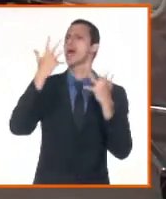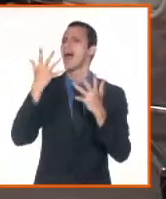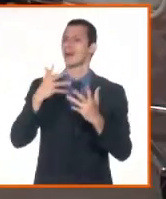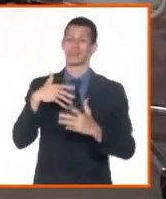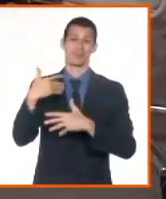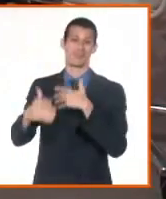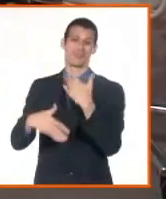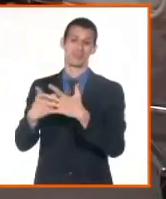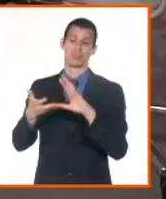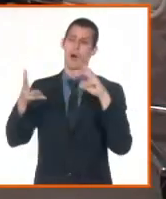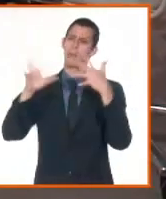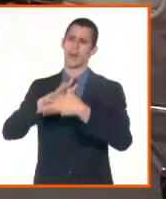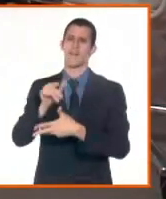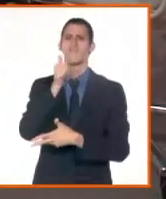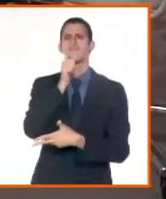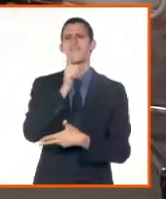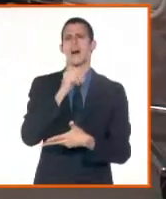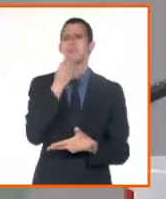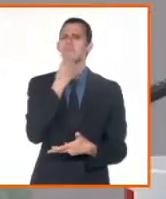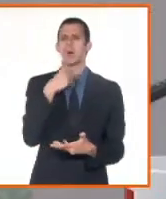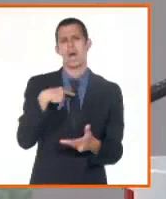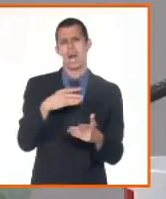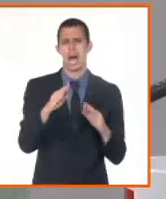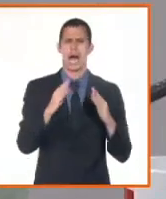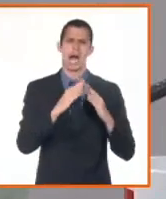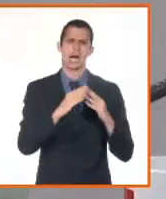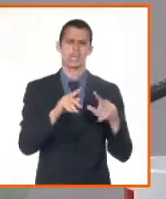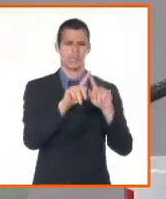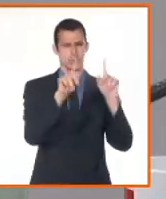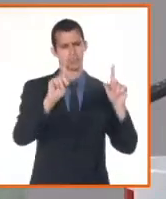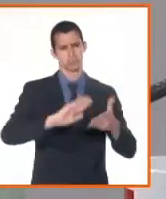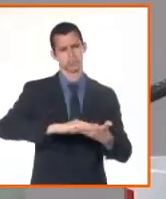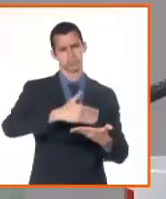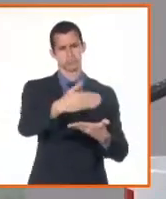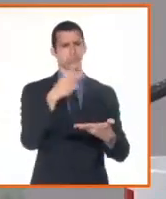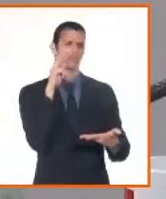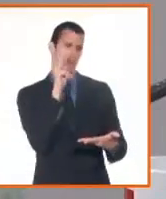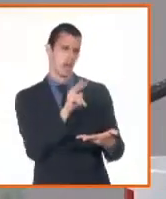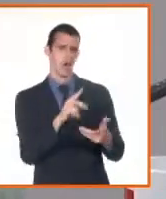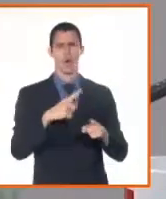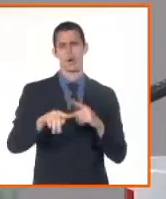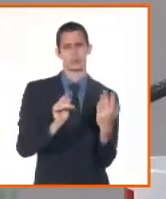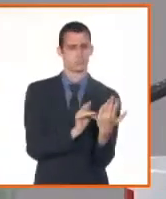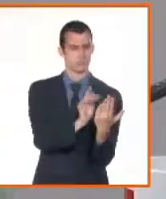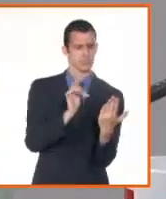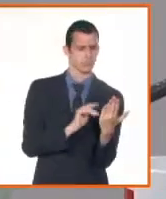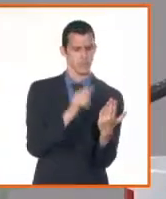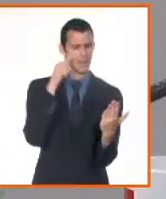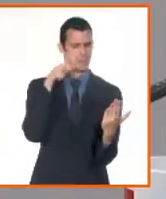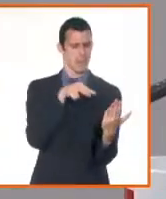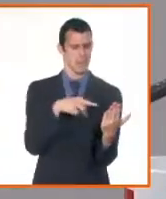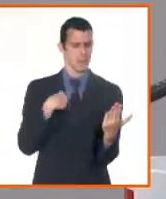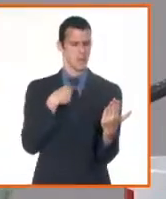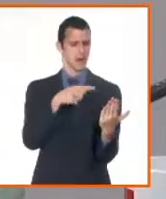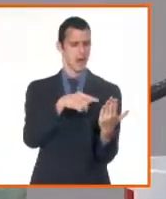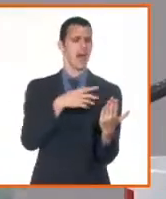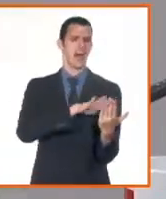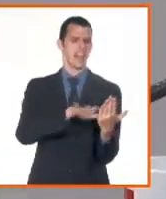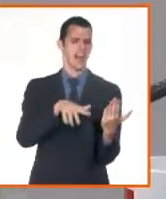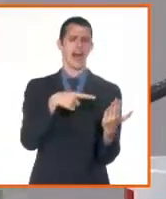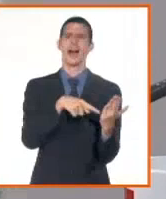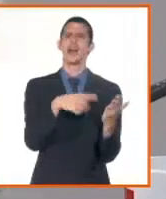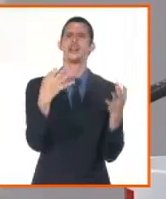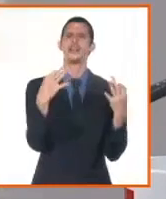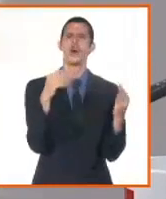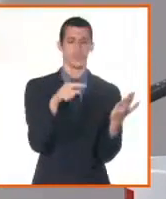electrónico y que ese documento se le reconozca toda la validez, toda la eficacia que tiene. No son estos